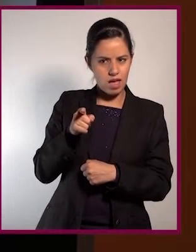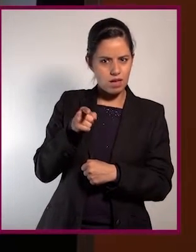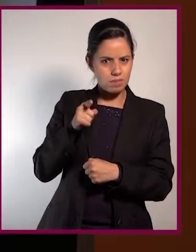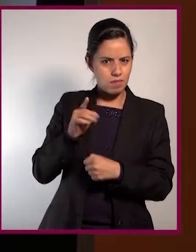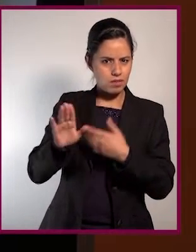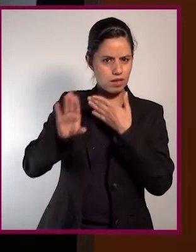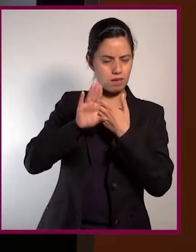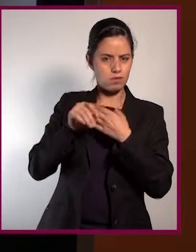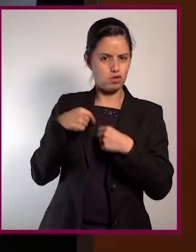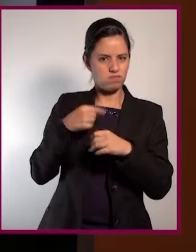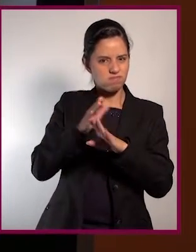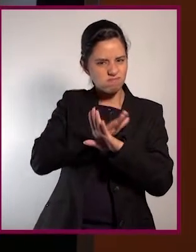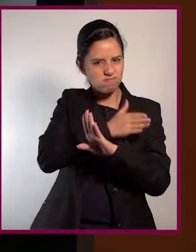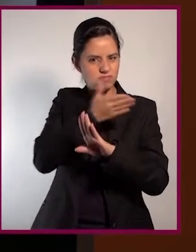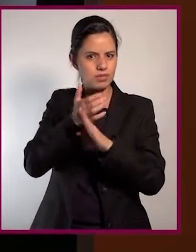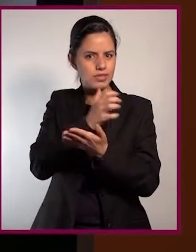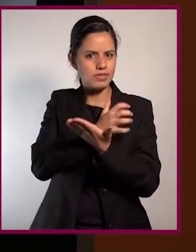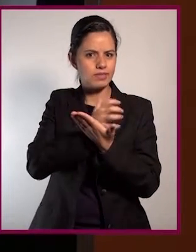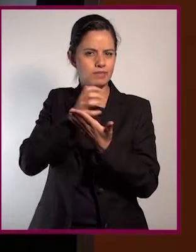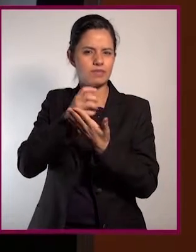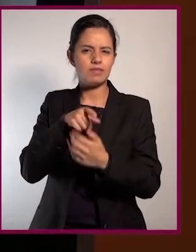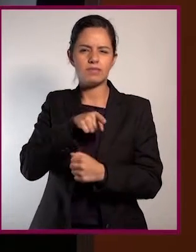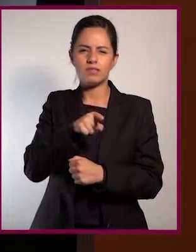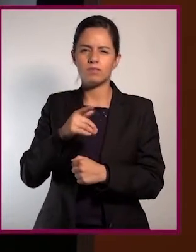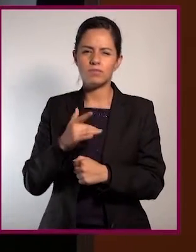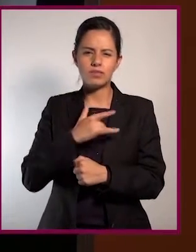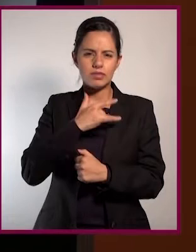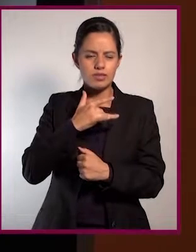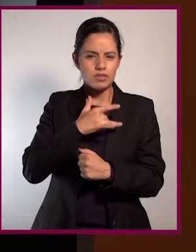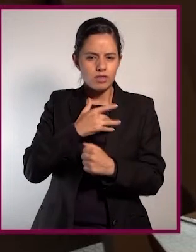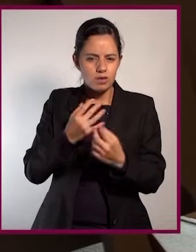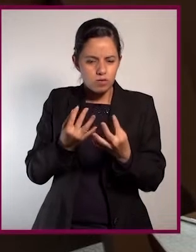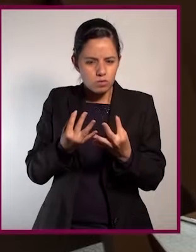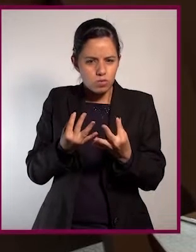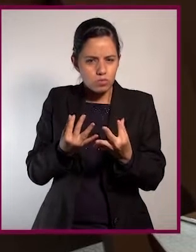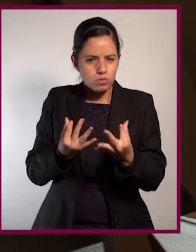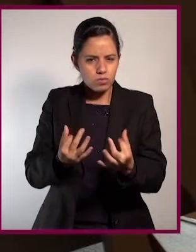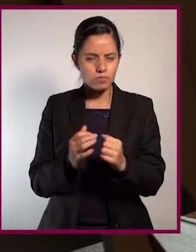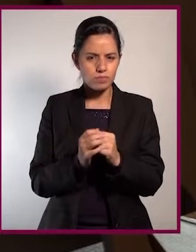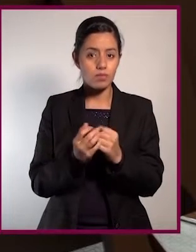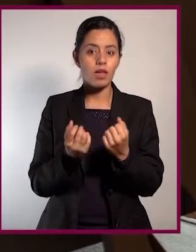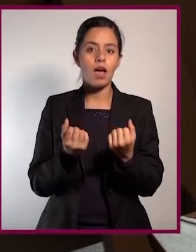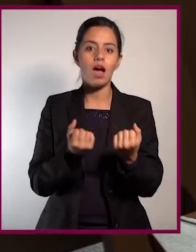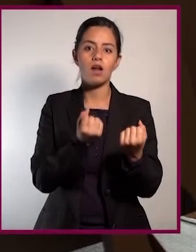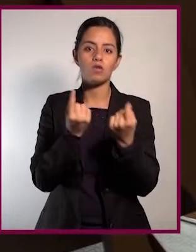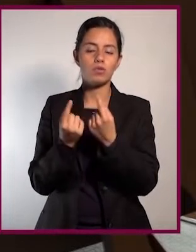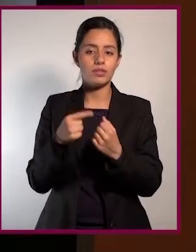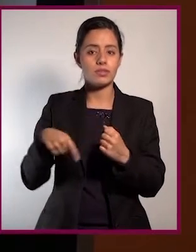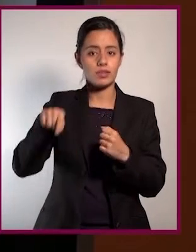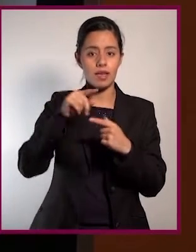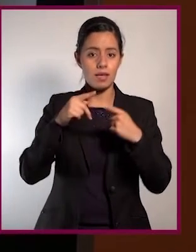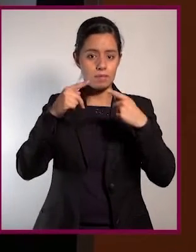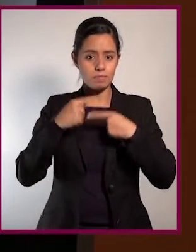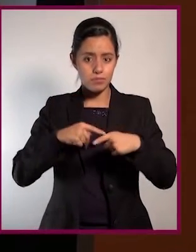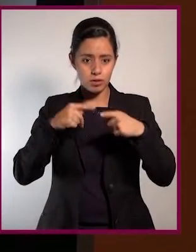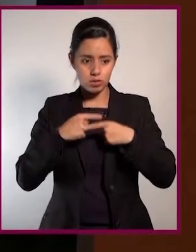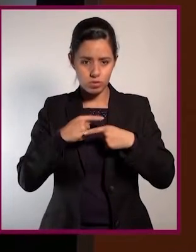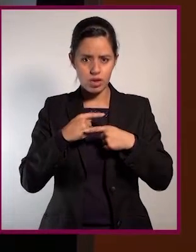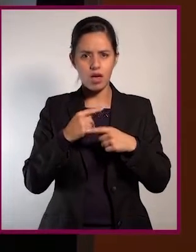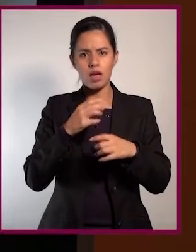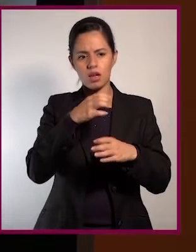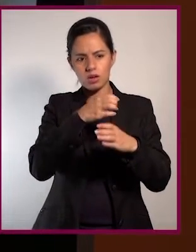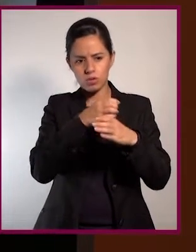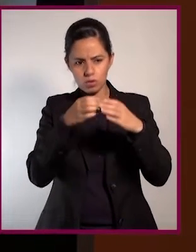exagerada. Y a esta condición se le llama hipersensibilidad. No se sabe exactamente por qué algunas personas desarrollan